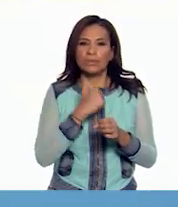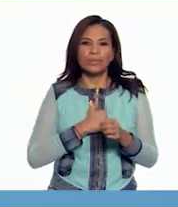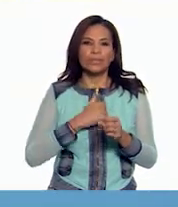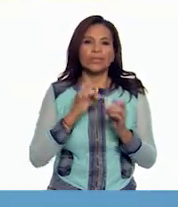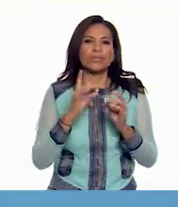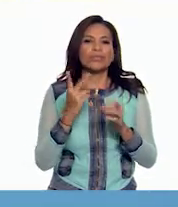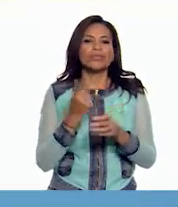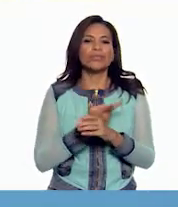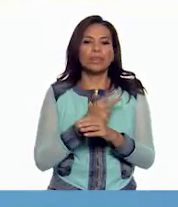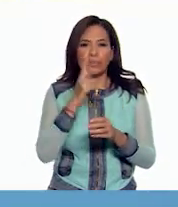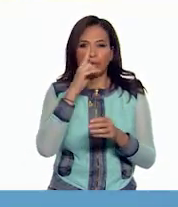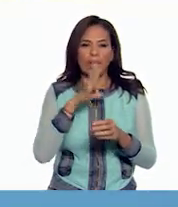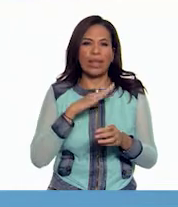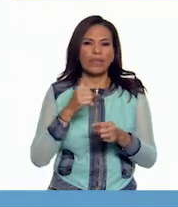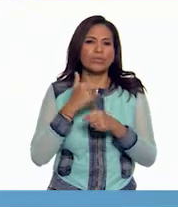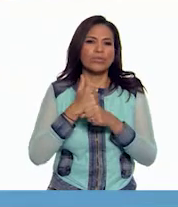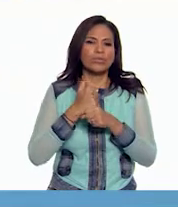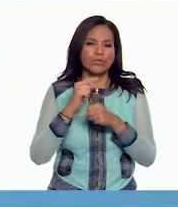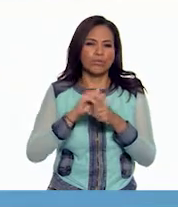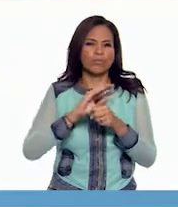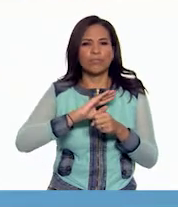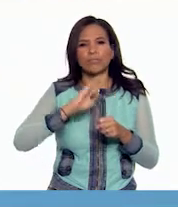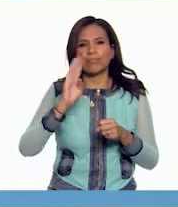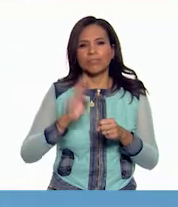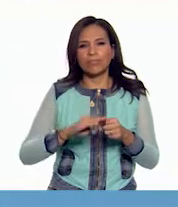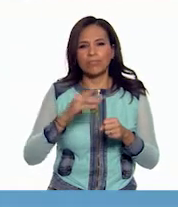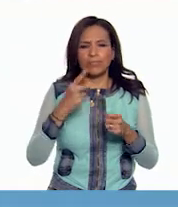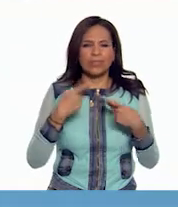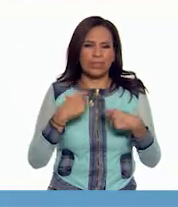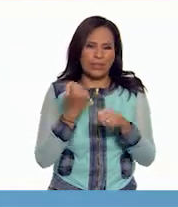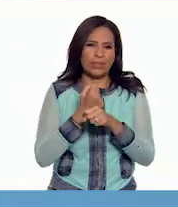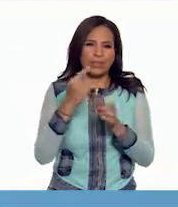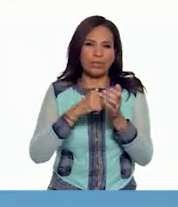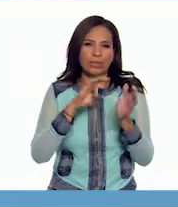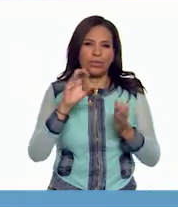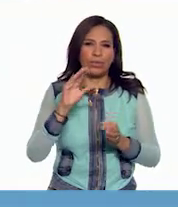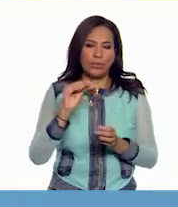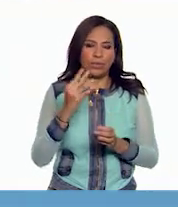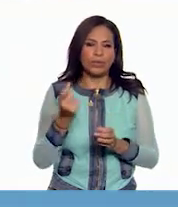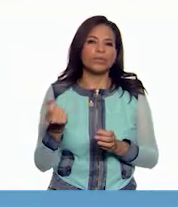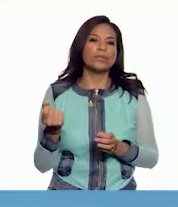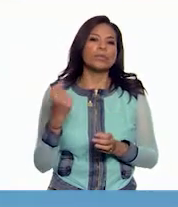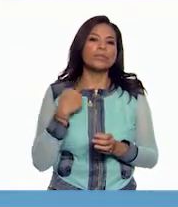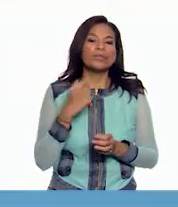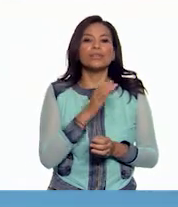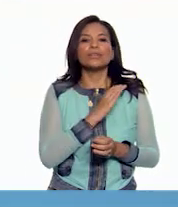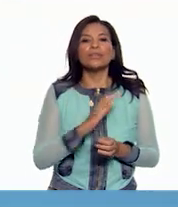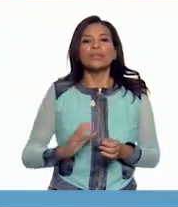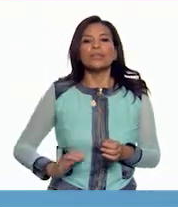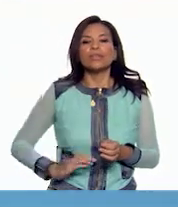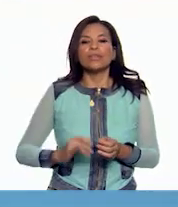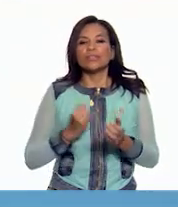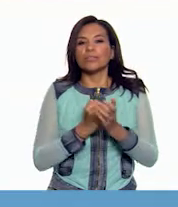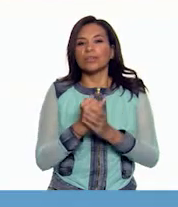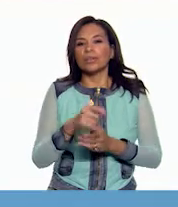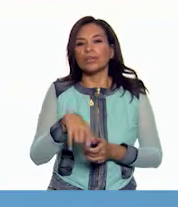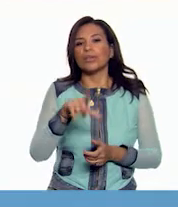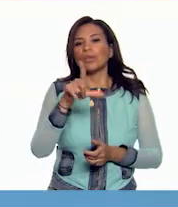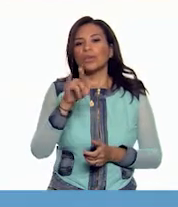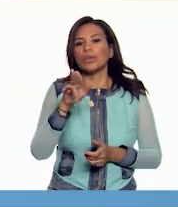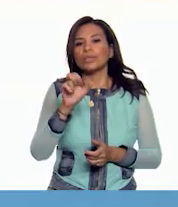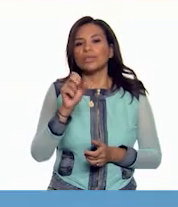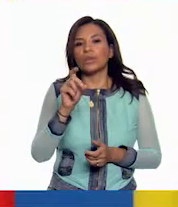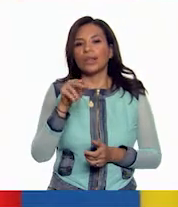suceso que tiñó de sangre las elecciones presidenciales de 1994. El asesinato del candidato del partido oficial Luis Donaldo